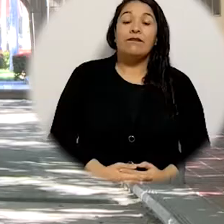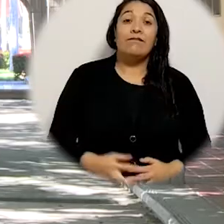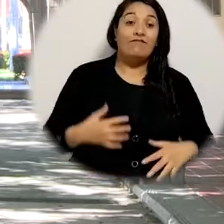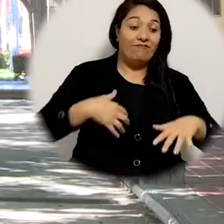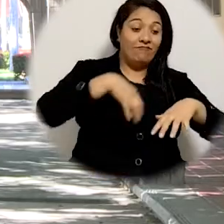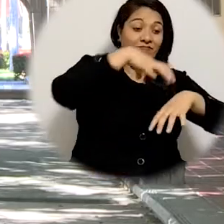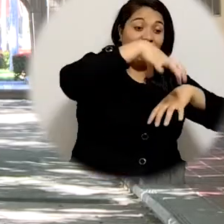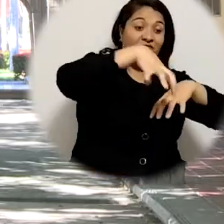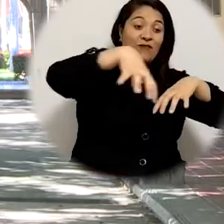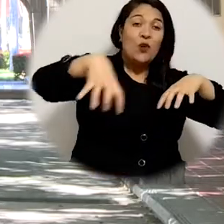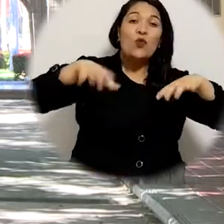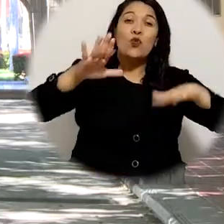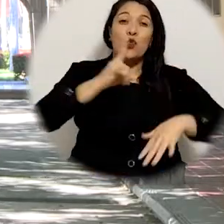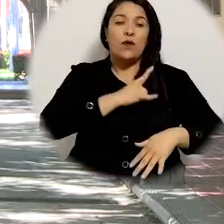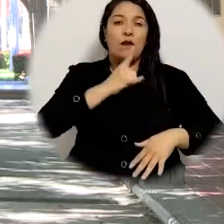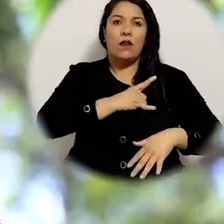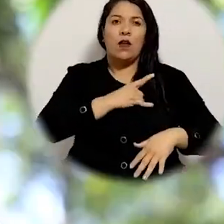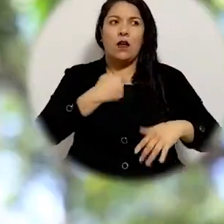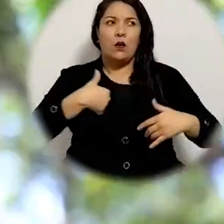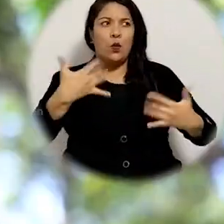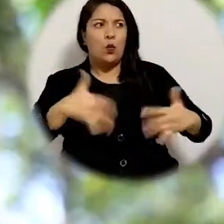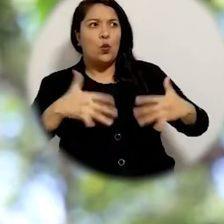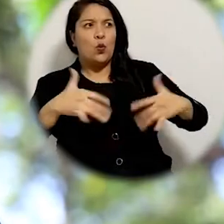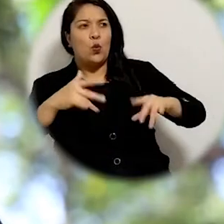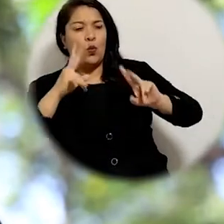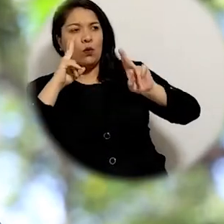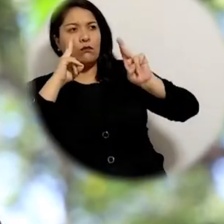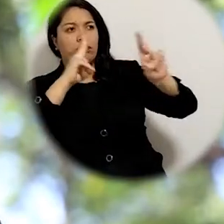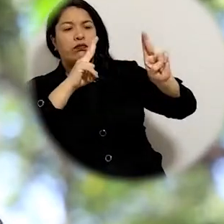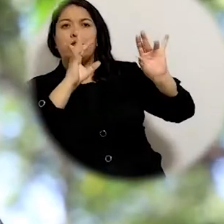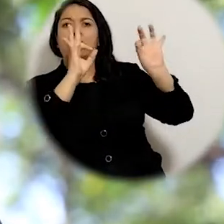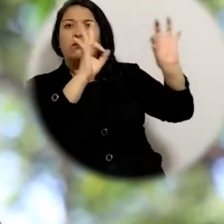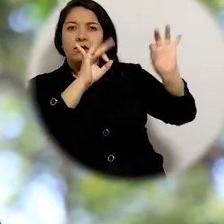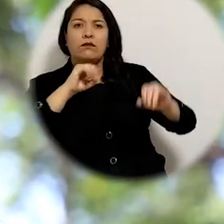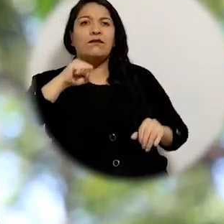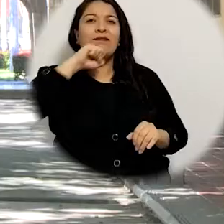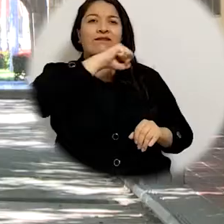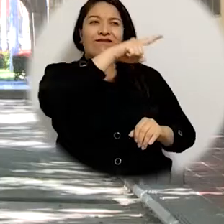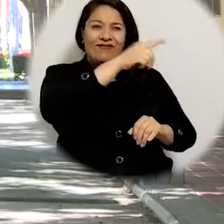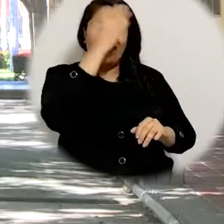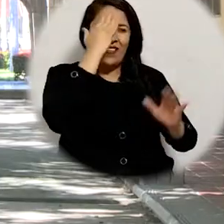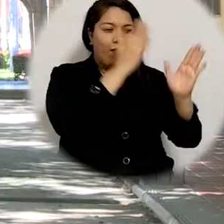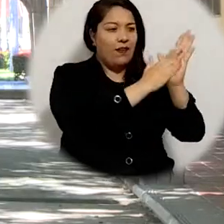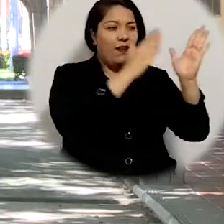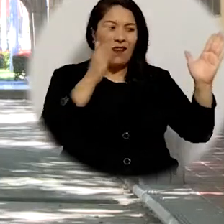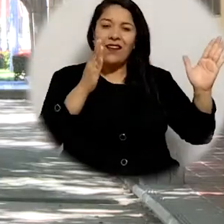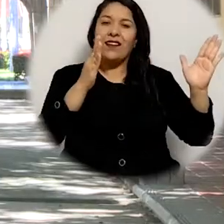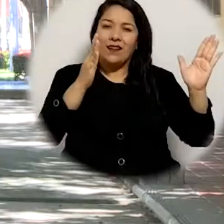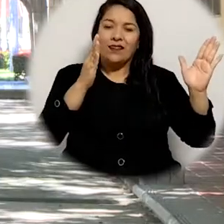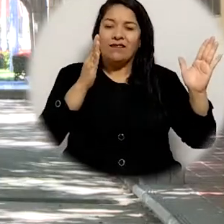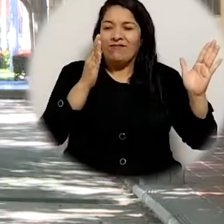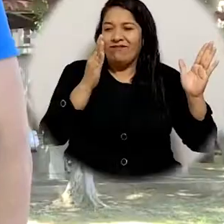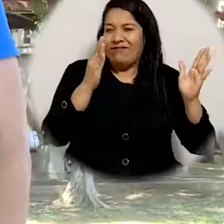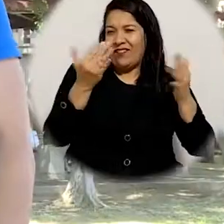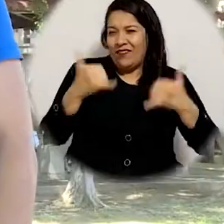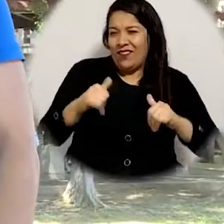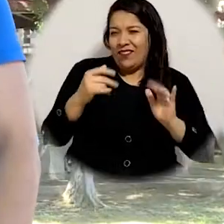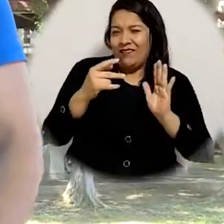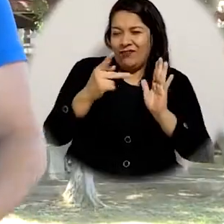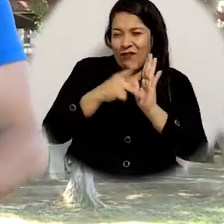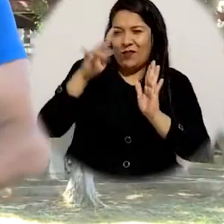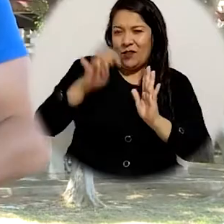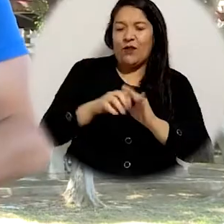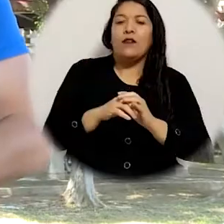diferentes estamentos universitarios ponderaron la gestión del doctor pablo vera salazar al cierre del período rectoral la